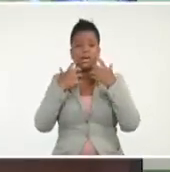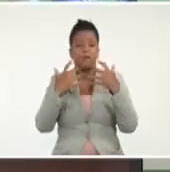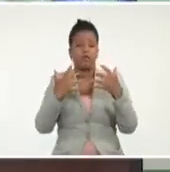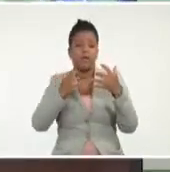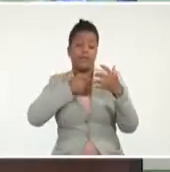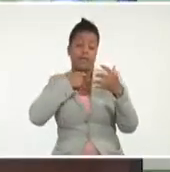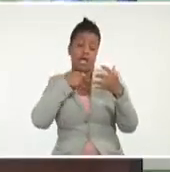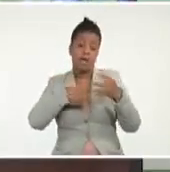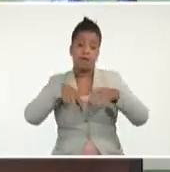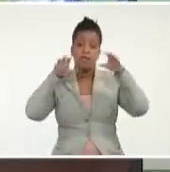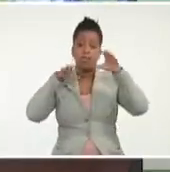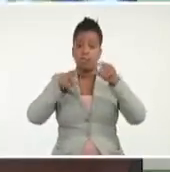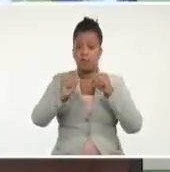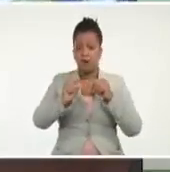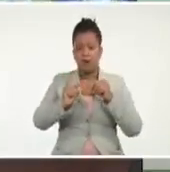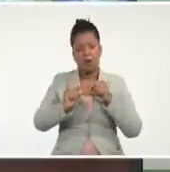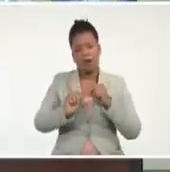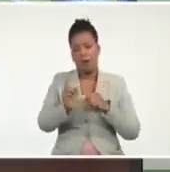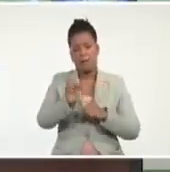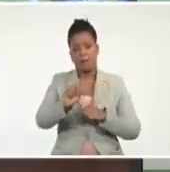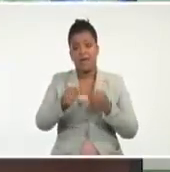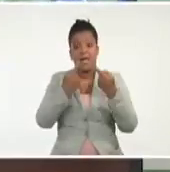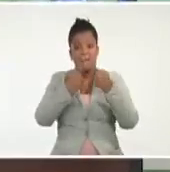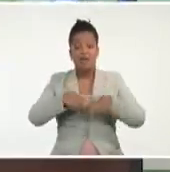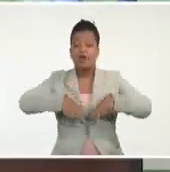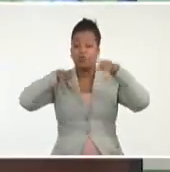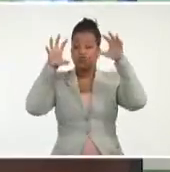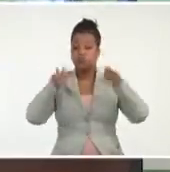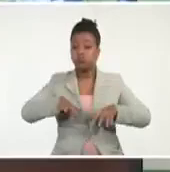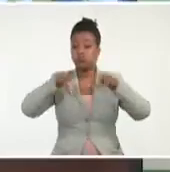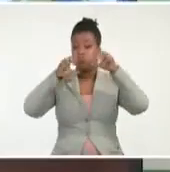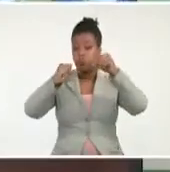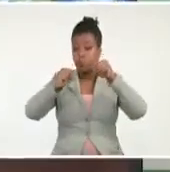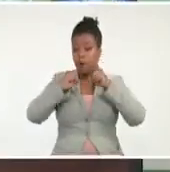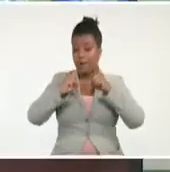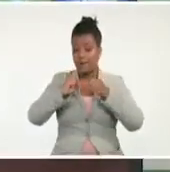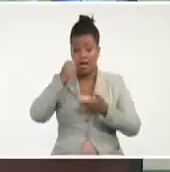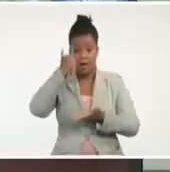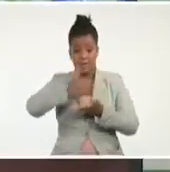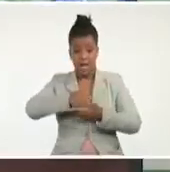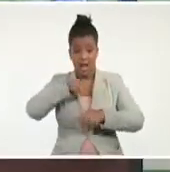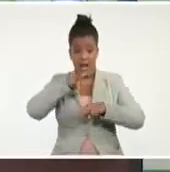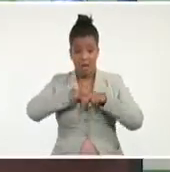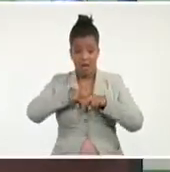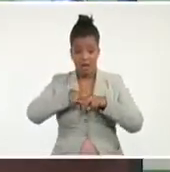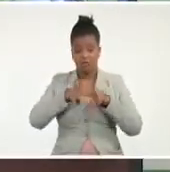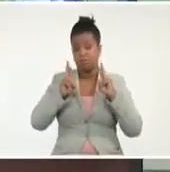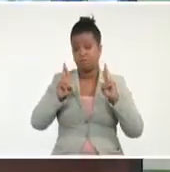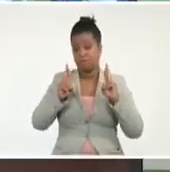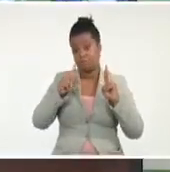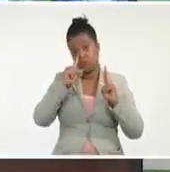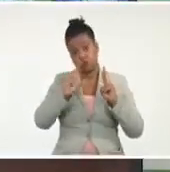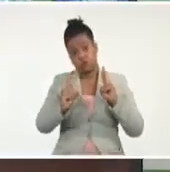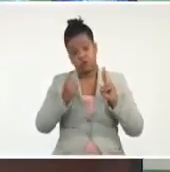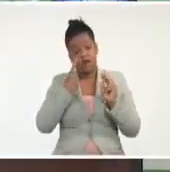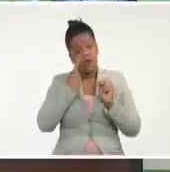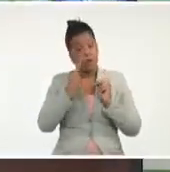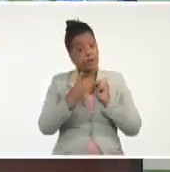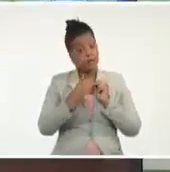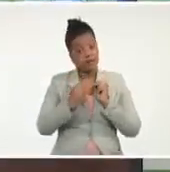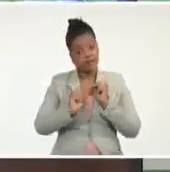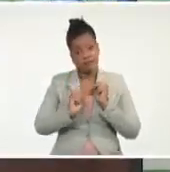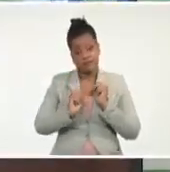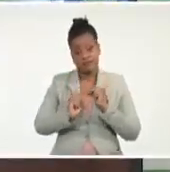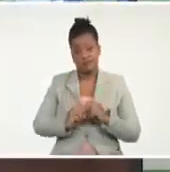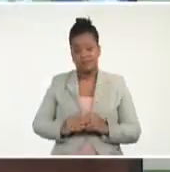alguna de estas zonas fuertes encima de la capital ojalá que no pudiera ser que no porque